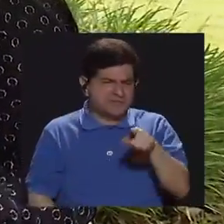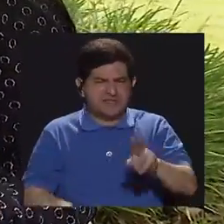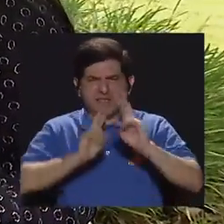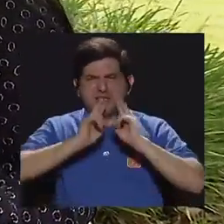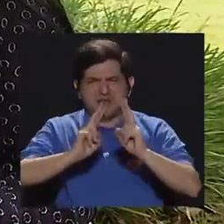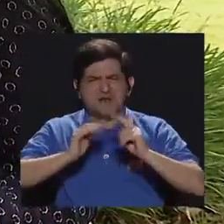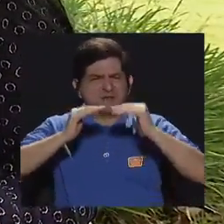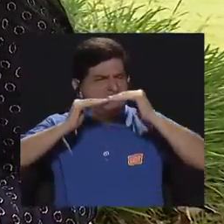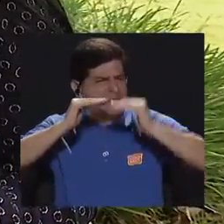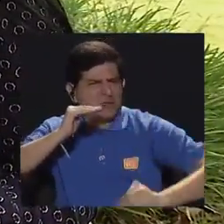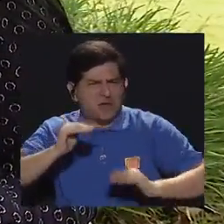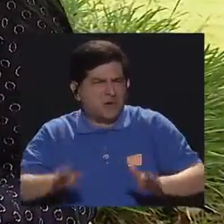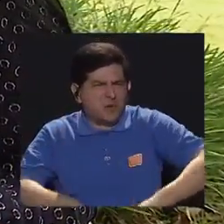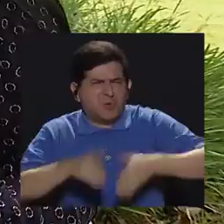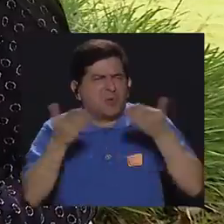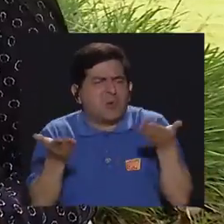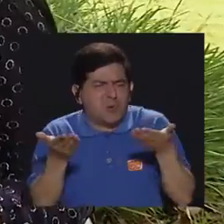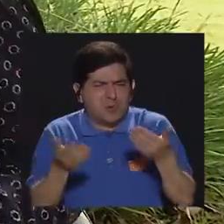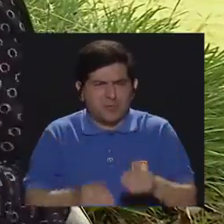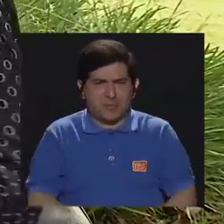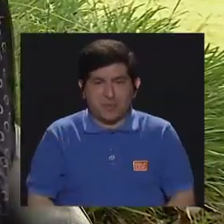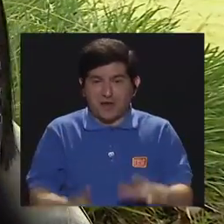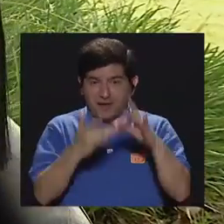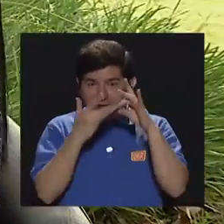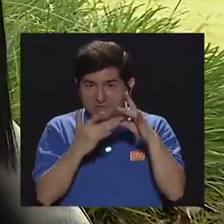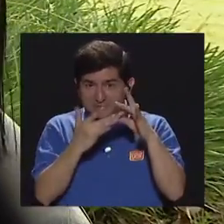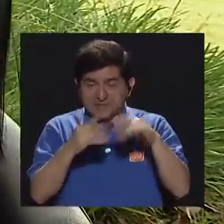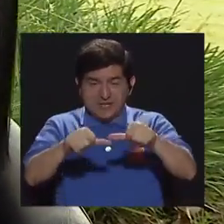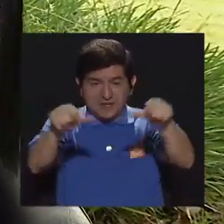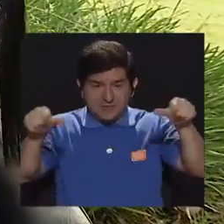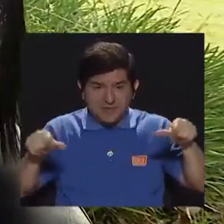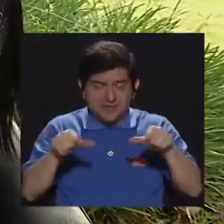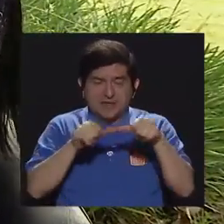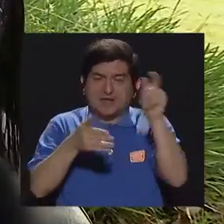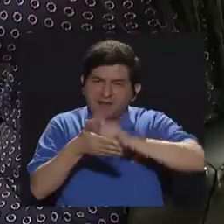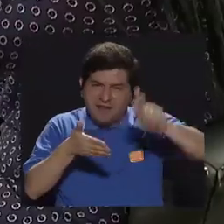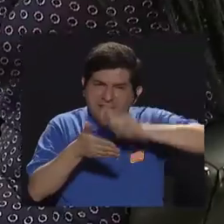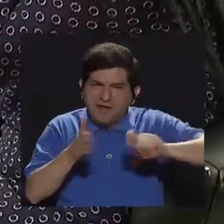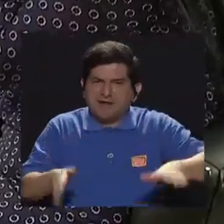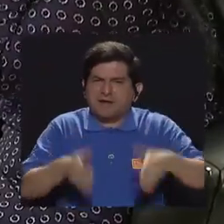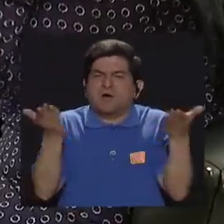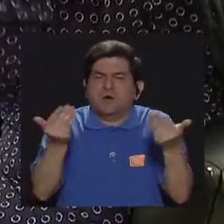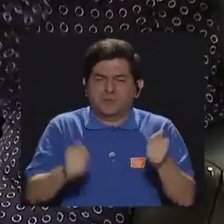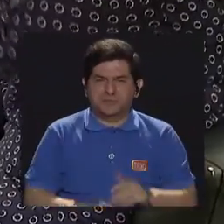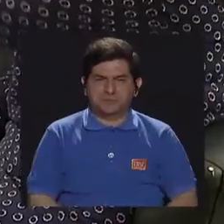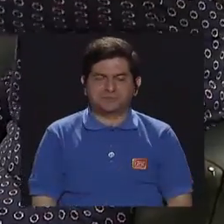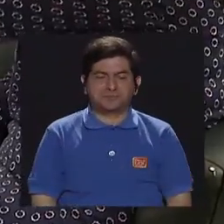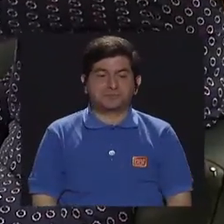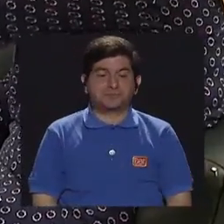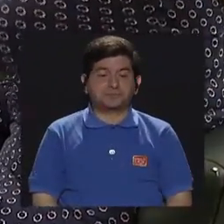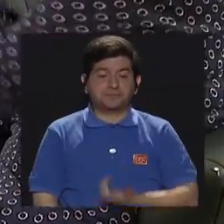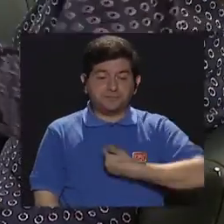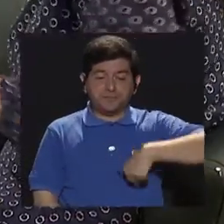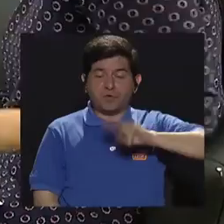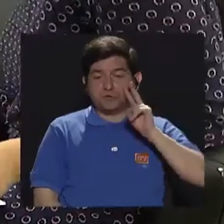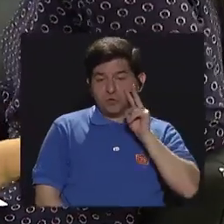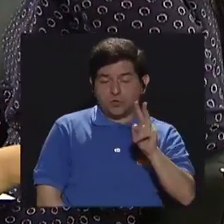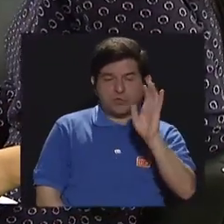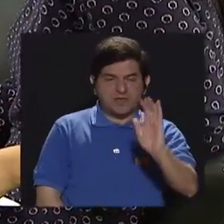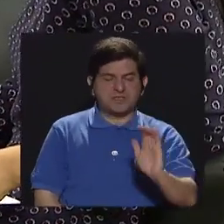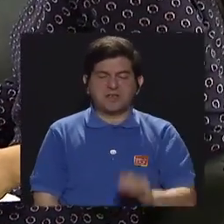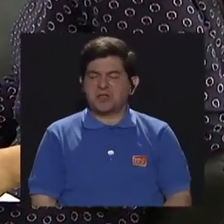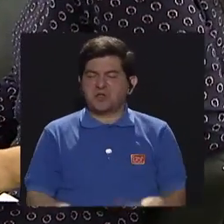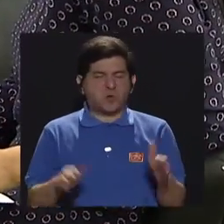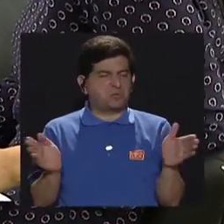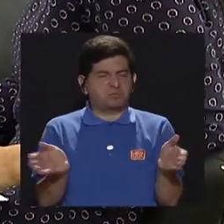rendimiento académico, sobre todo en el ámbito escolar? Sí. Muchas veces, por ejemplo, tenemos que ir viendo si el niño está